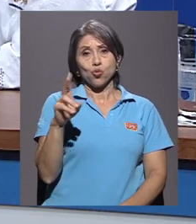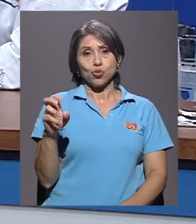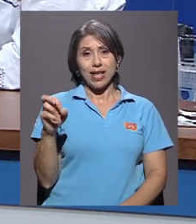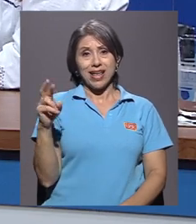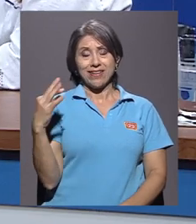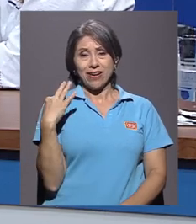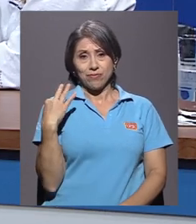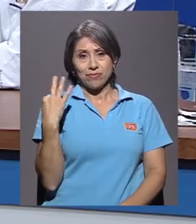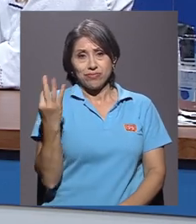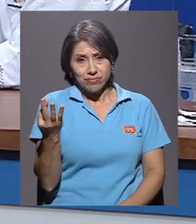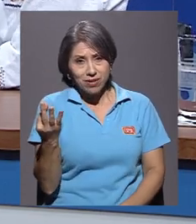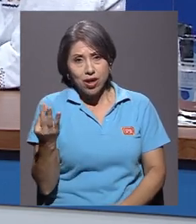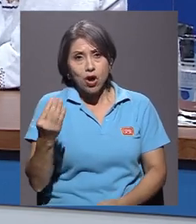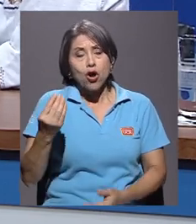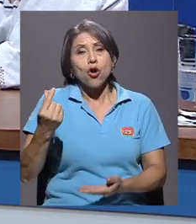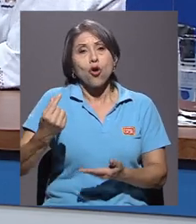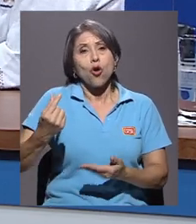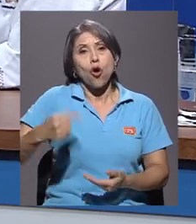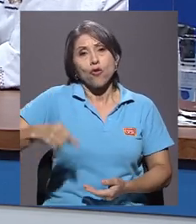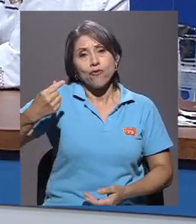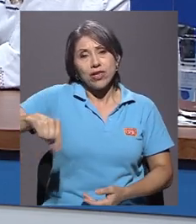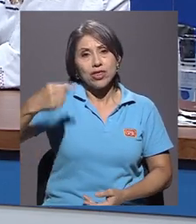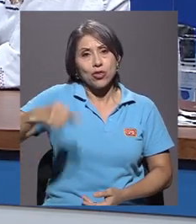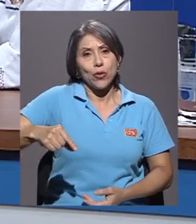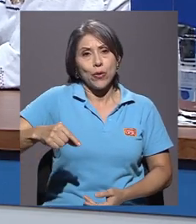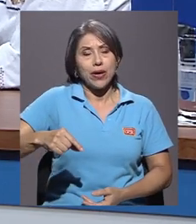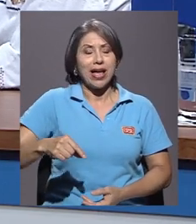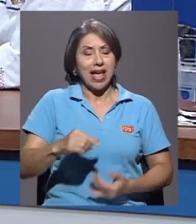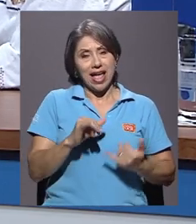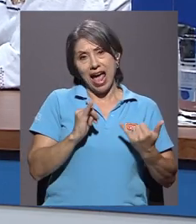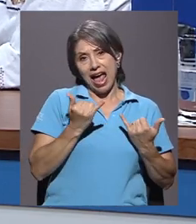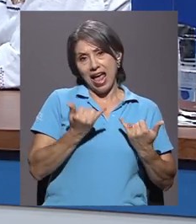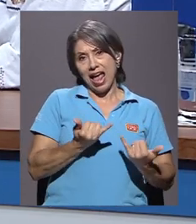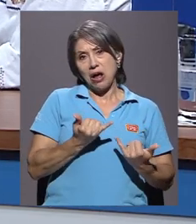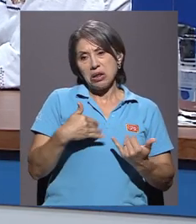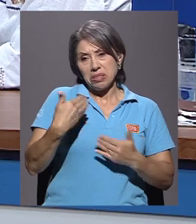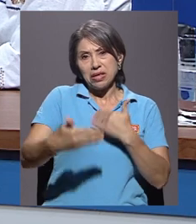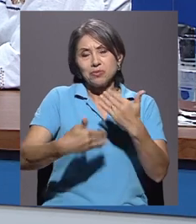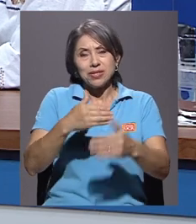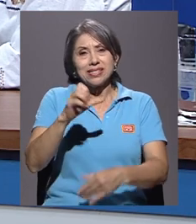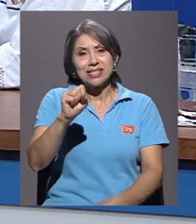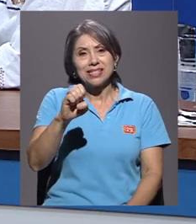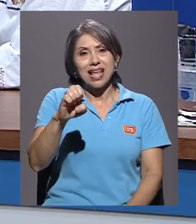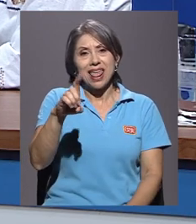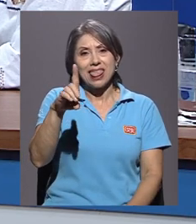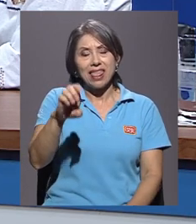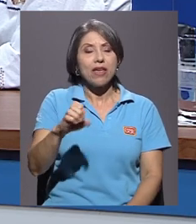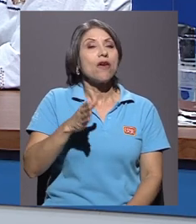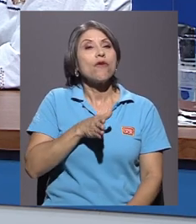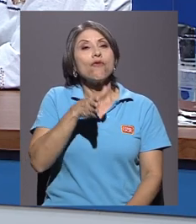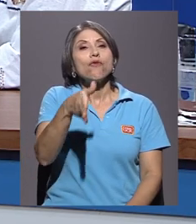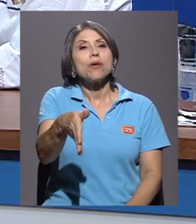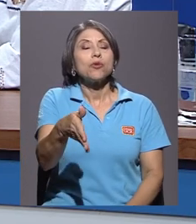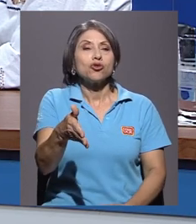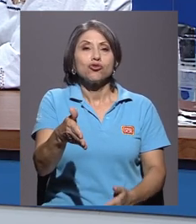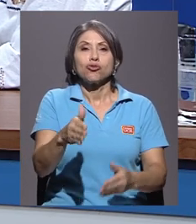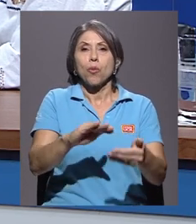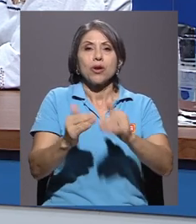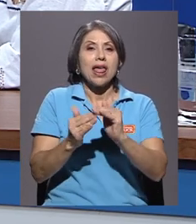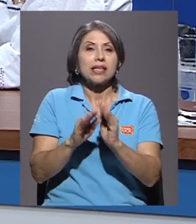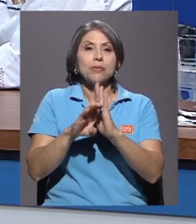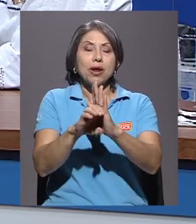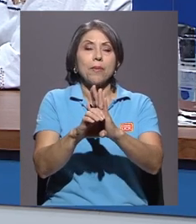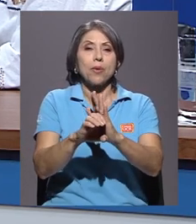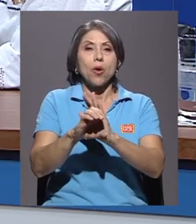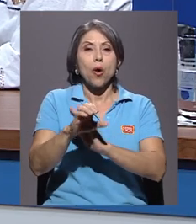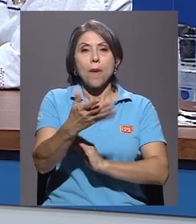a ser sede. del sur, ¿verdad? Y nos llevaron a comunidades como Palmar Sur, como San Ramón de Río